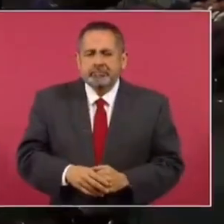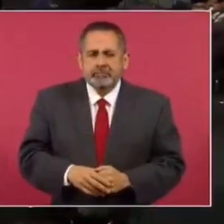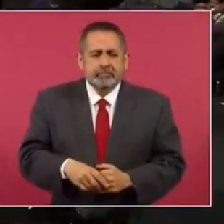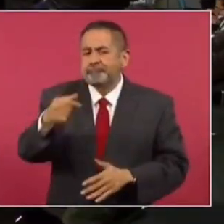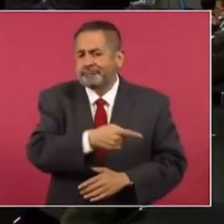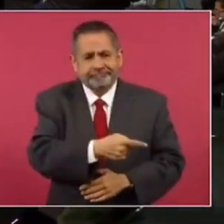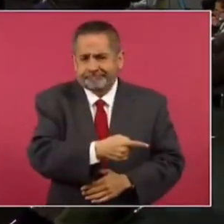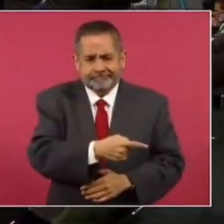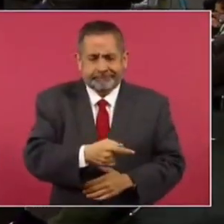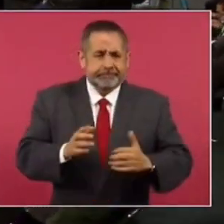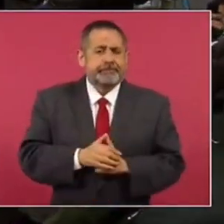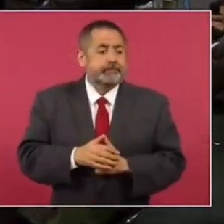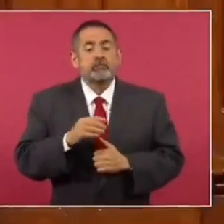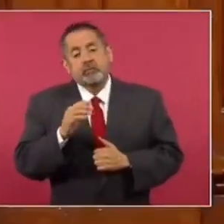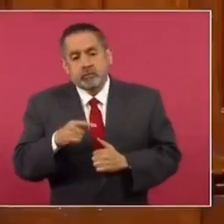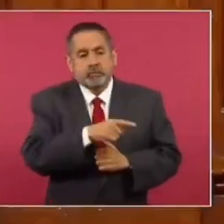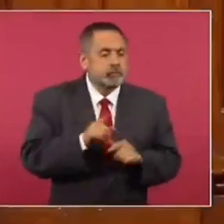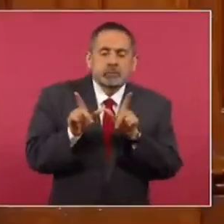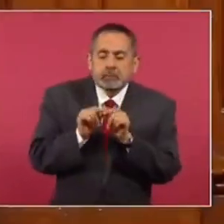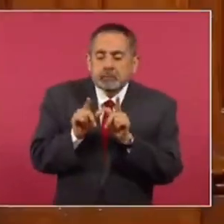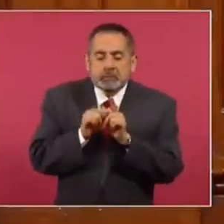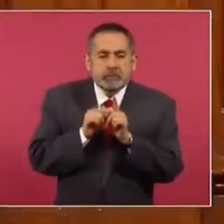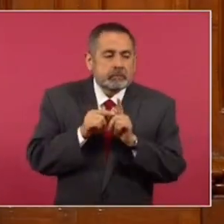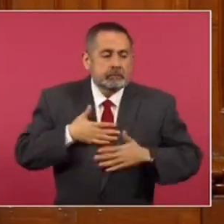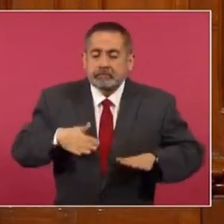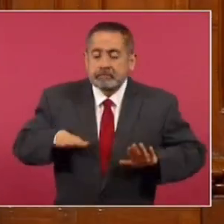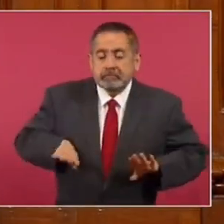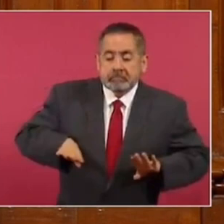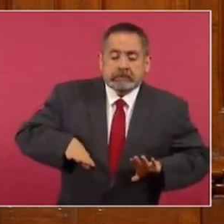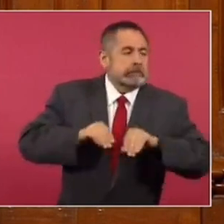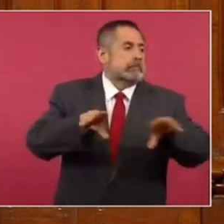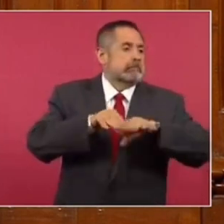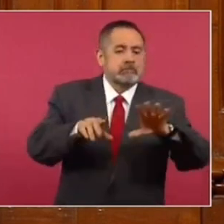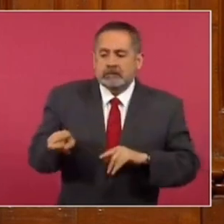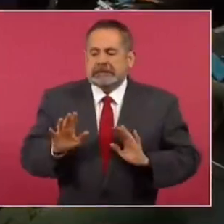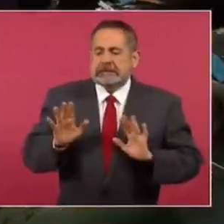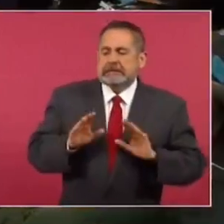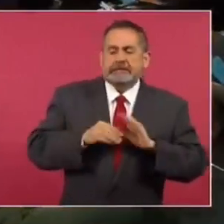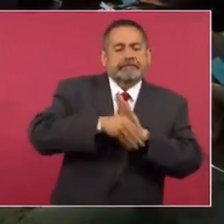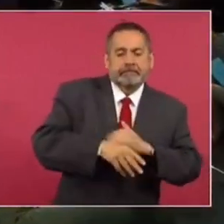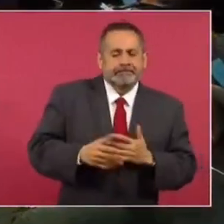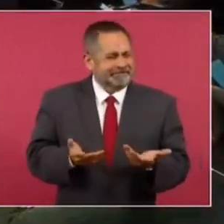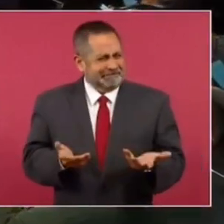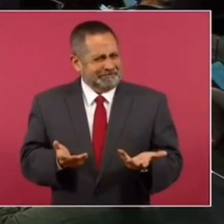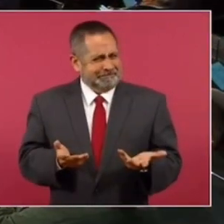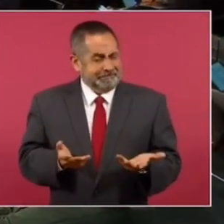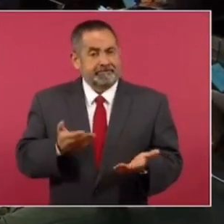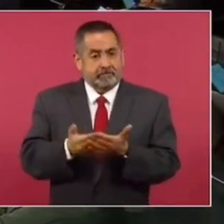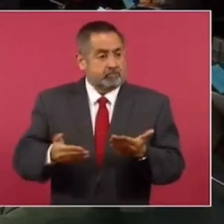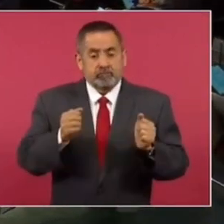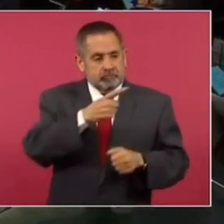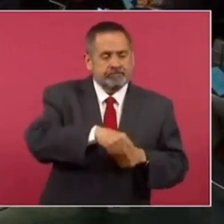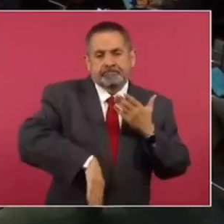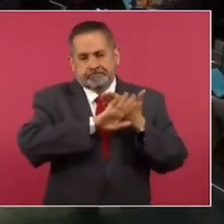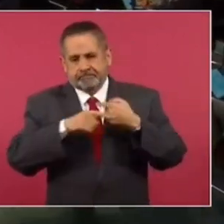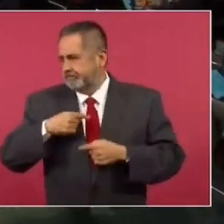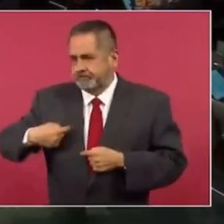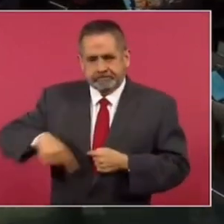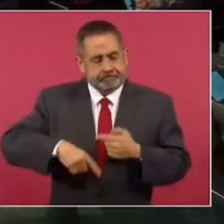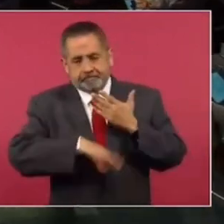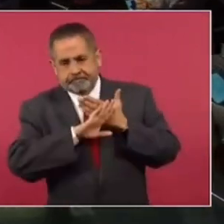Porque no informan. O dan a conocer solo lo que les conviene. Y ahora, como están en la lanzada en contra nuestra,